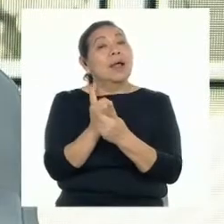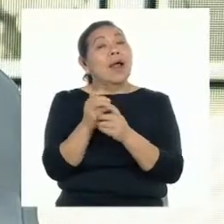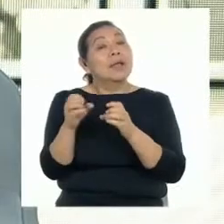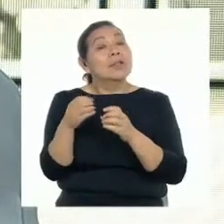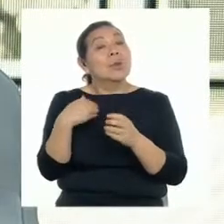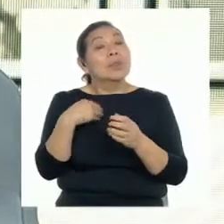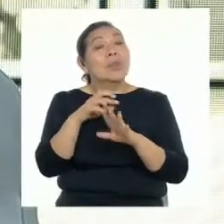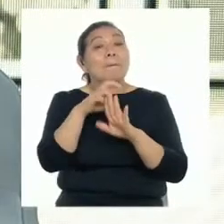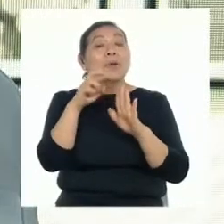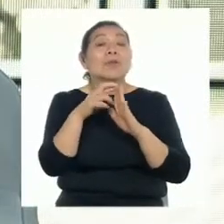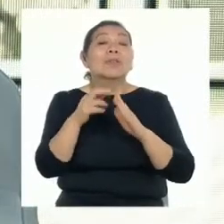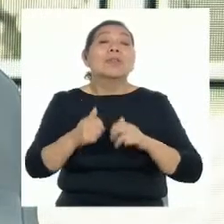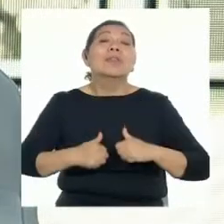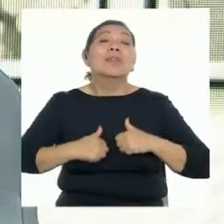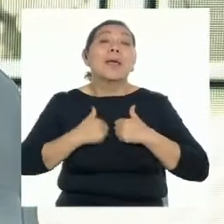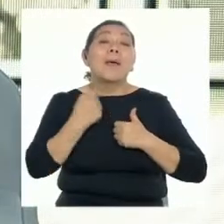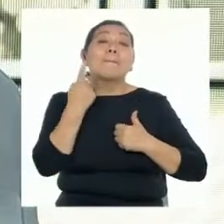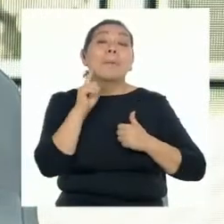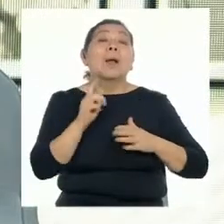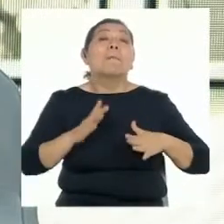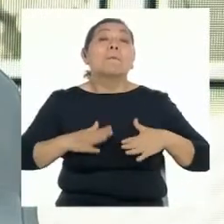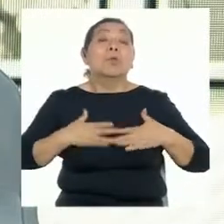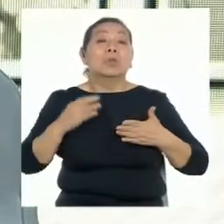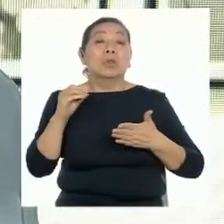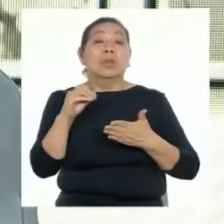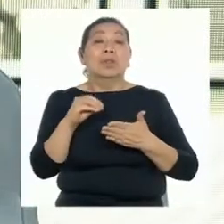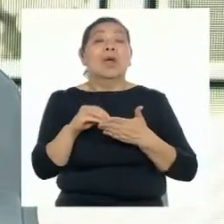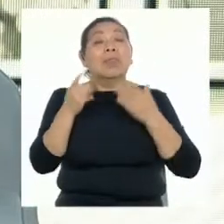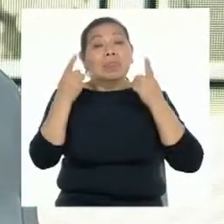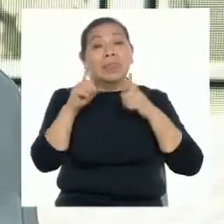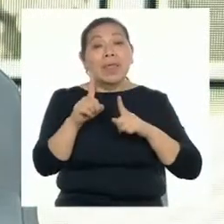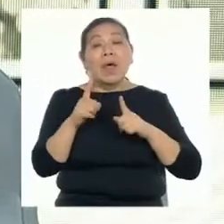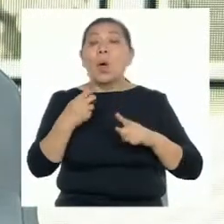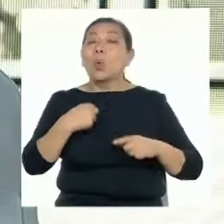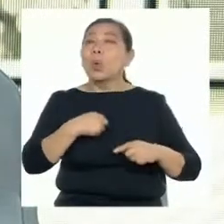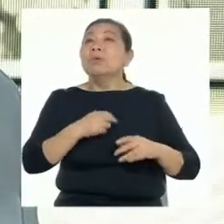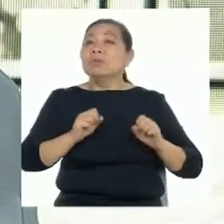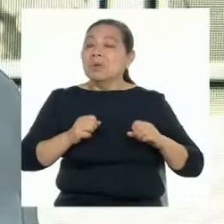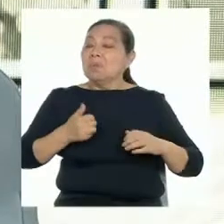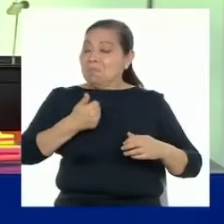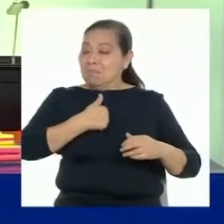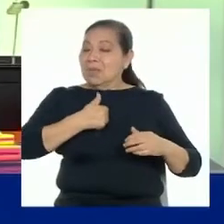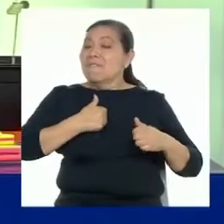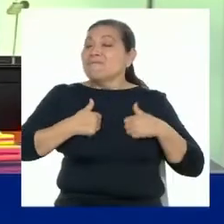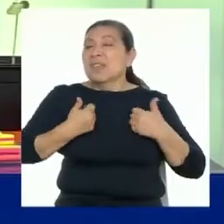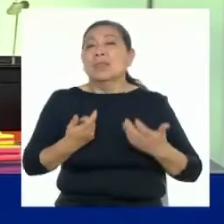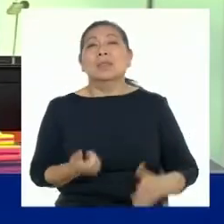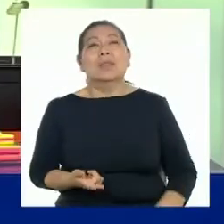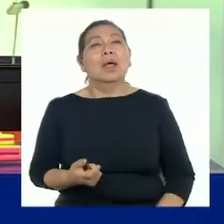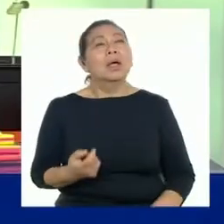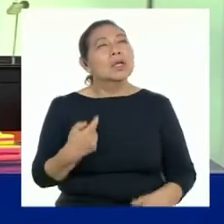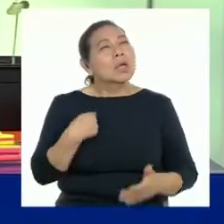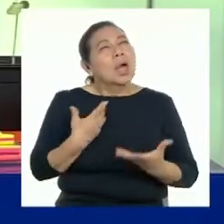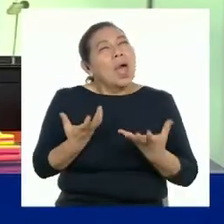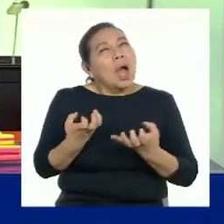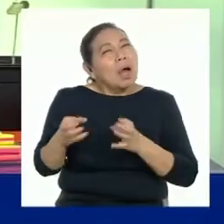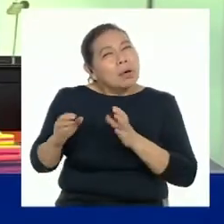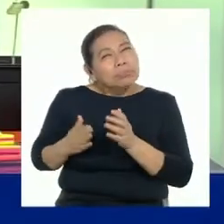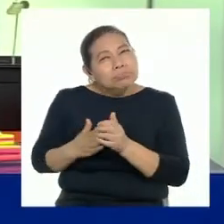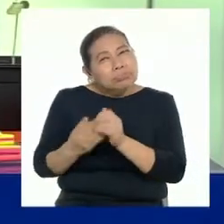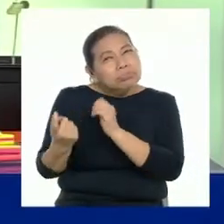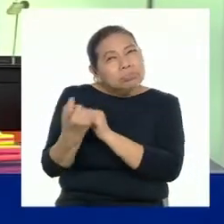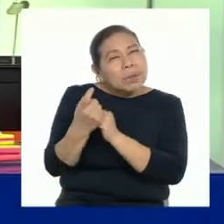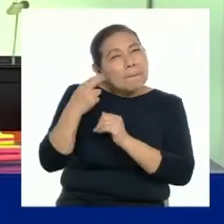revisar nuestro proyecto de vida para poder cumplirlos de acuerdo a nuestra posibilidad. ¿Qué acciones debo seguir para